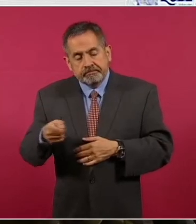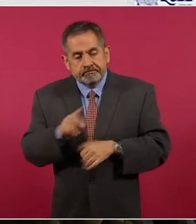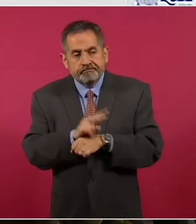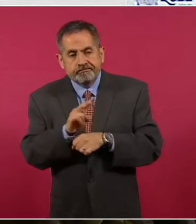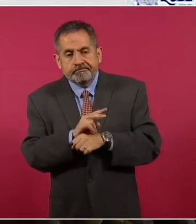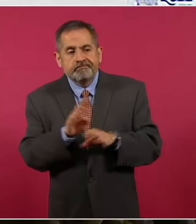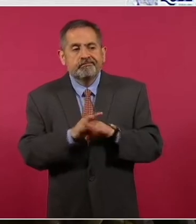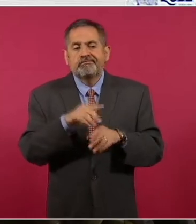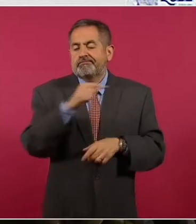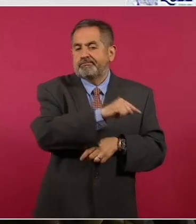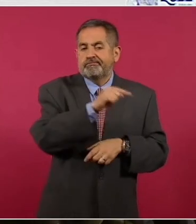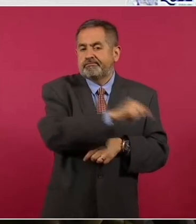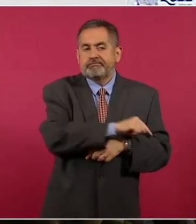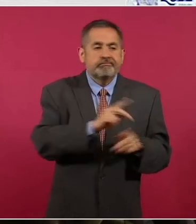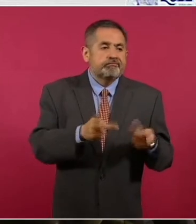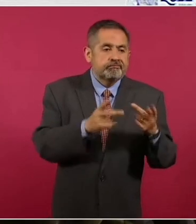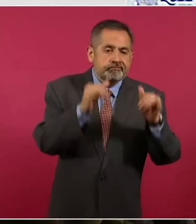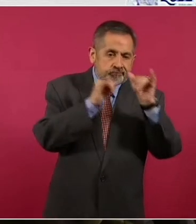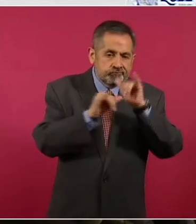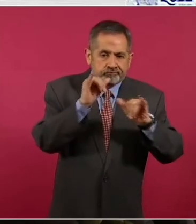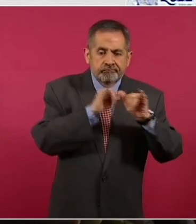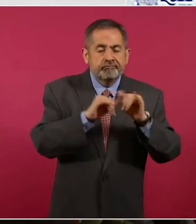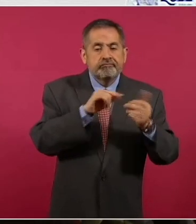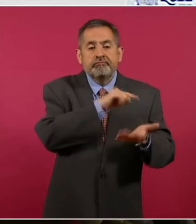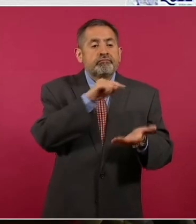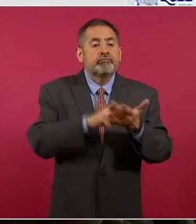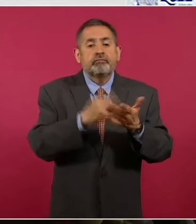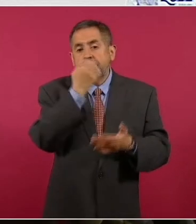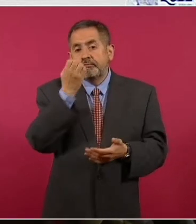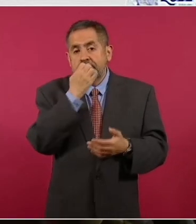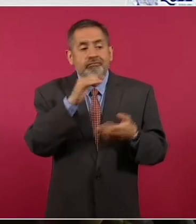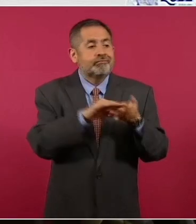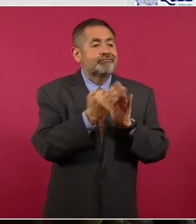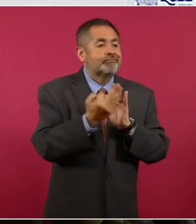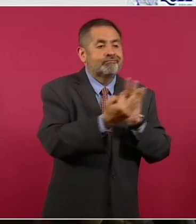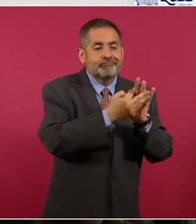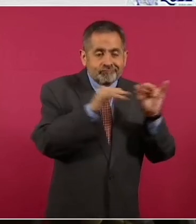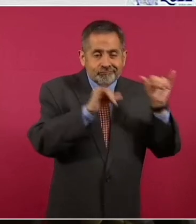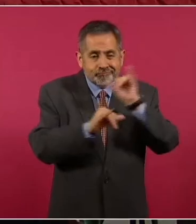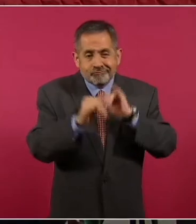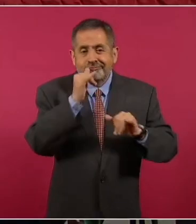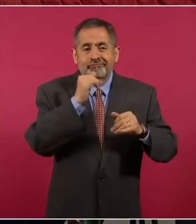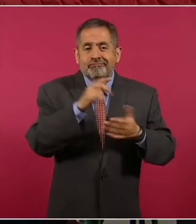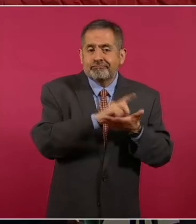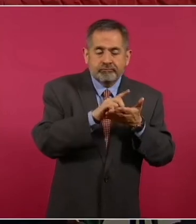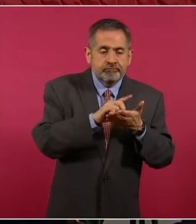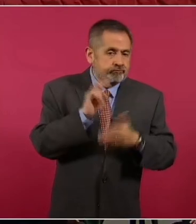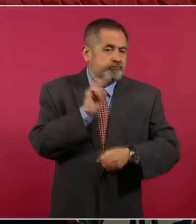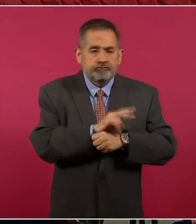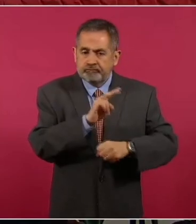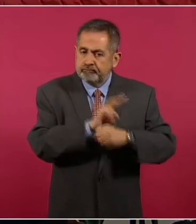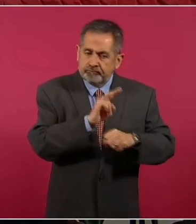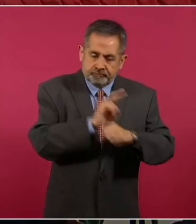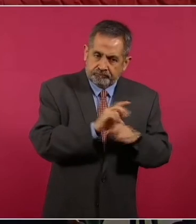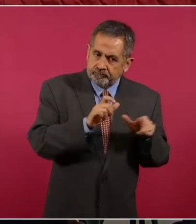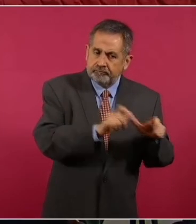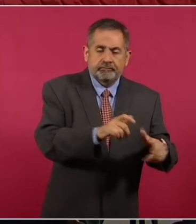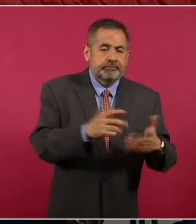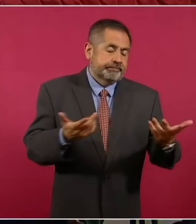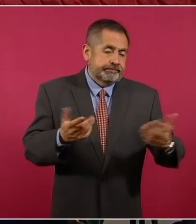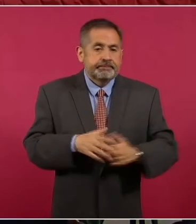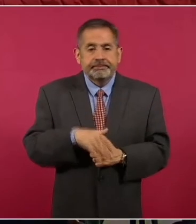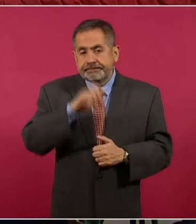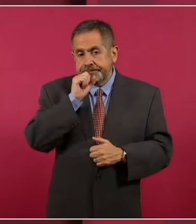drogas y bebidas alcohólicas alrededor de los centros escolares. Y también se han verificado